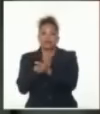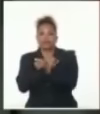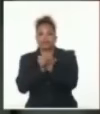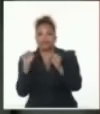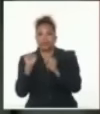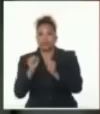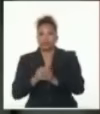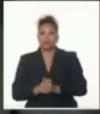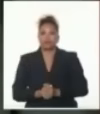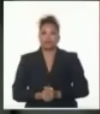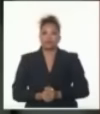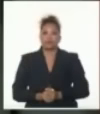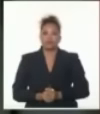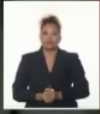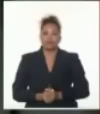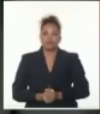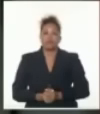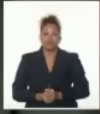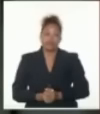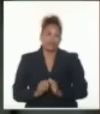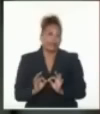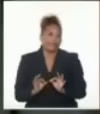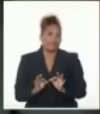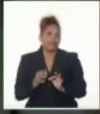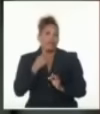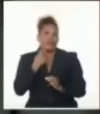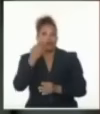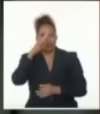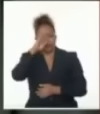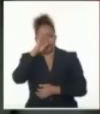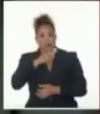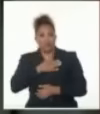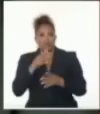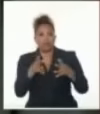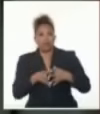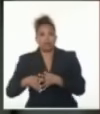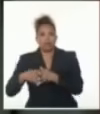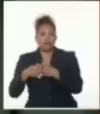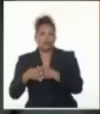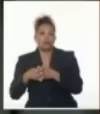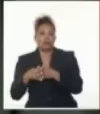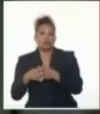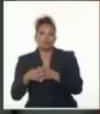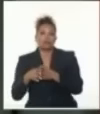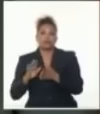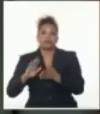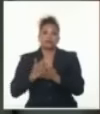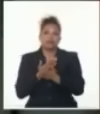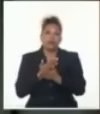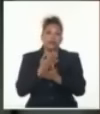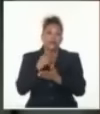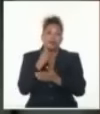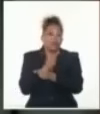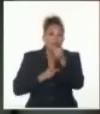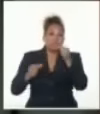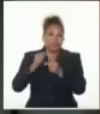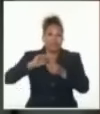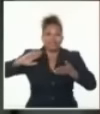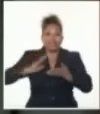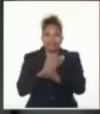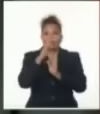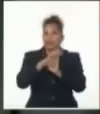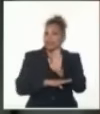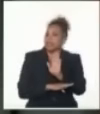los esfuerzos antiterroristas de Estados Unidos, el gobierno de Estados Unidos da un pasito, pero se queda sin dar el paso esencial que se deriva del